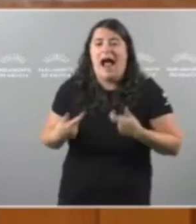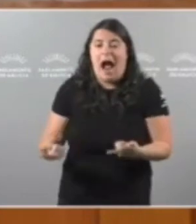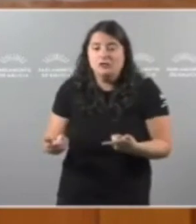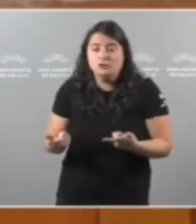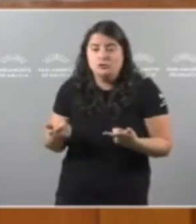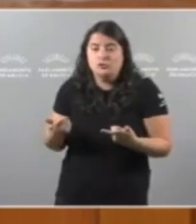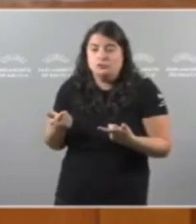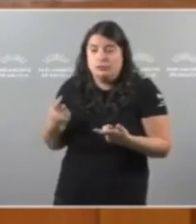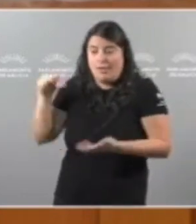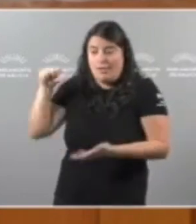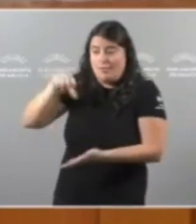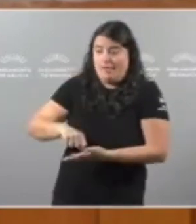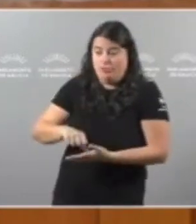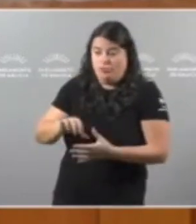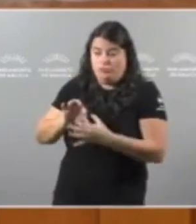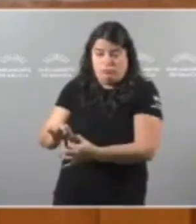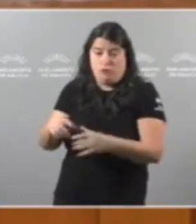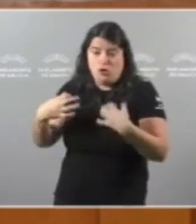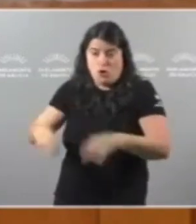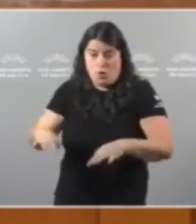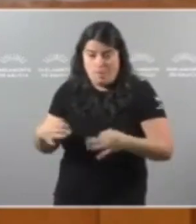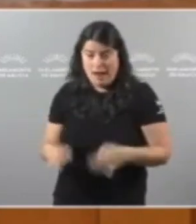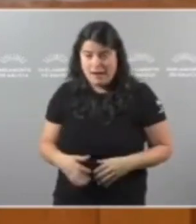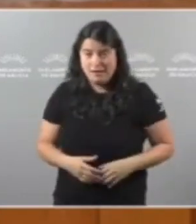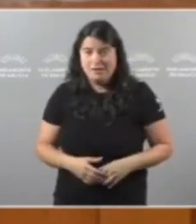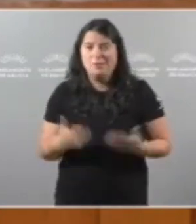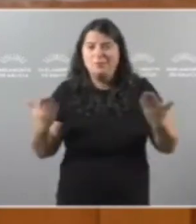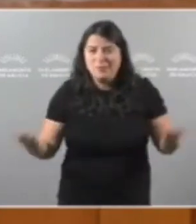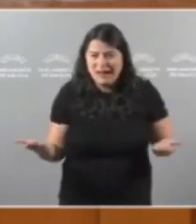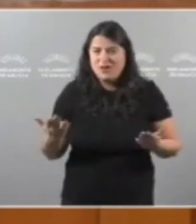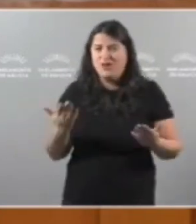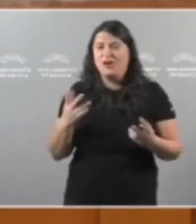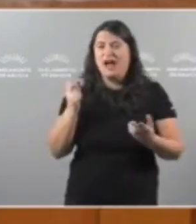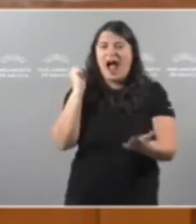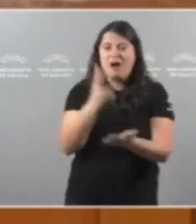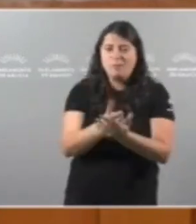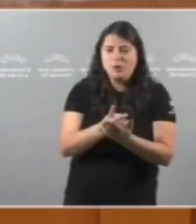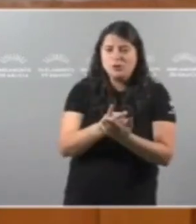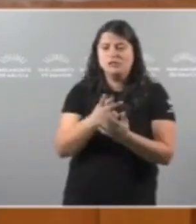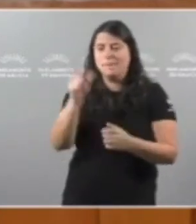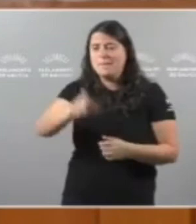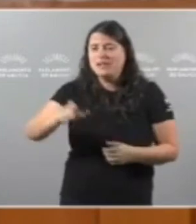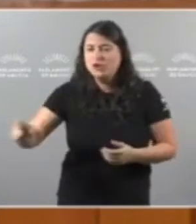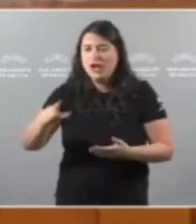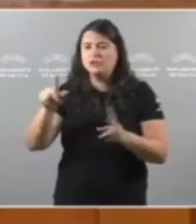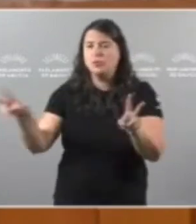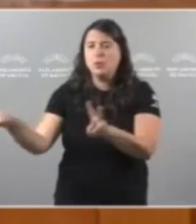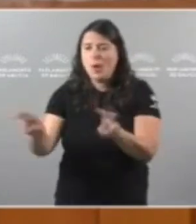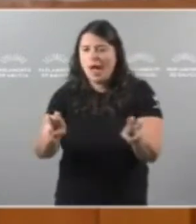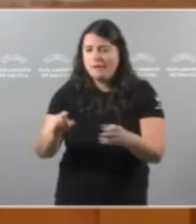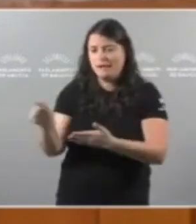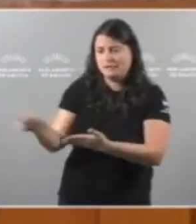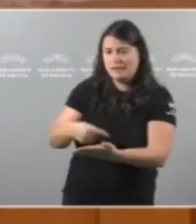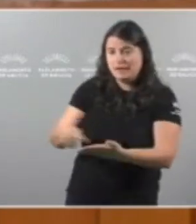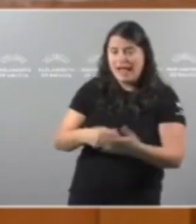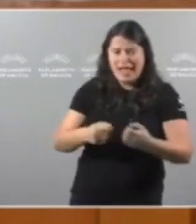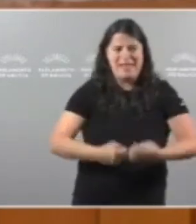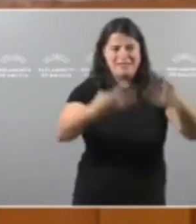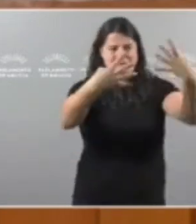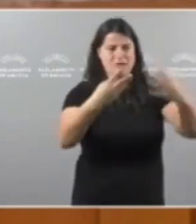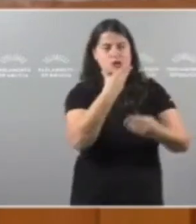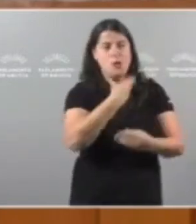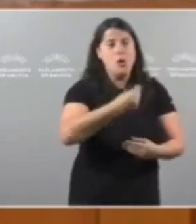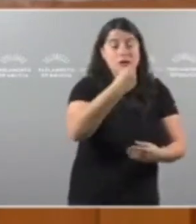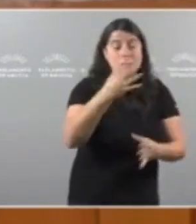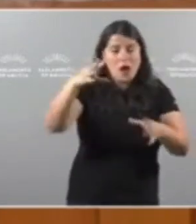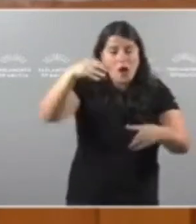Ordinario dos centros Pero que non vemos Onde está Aposta por novo personal Porque os edificios Moi bonitos Non tapan O